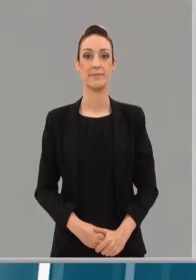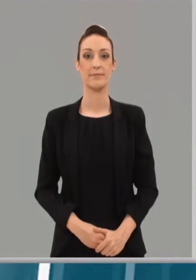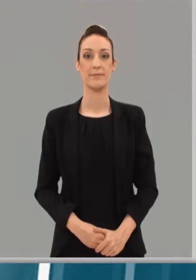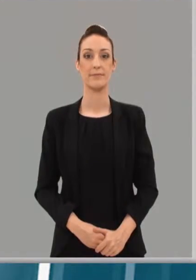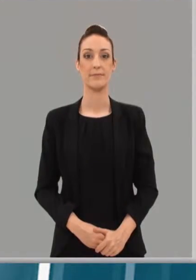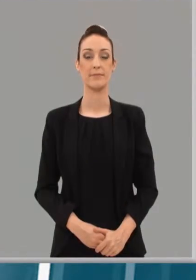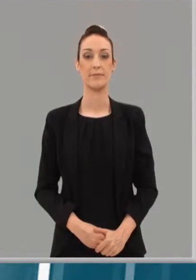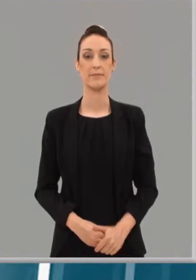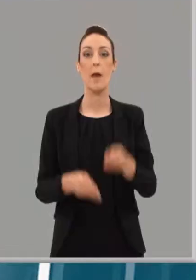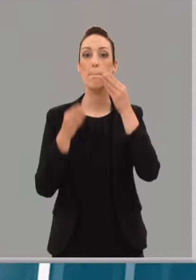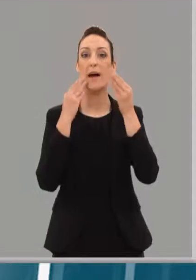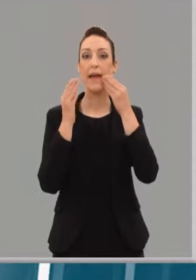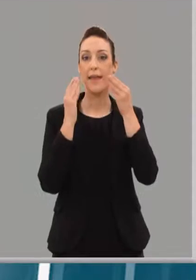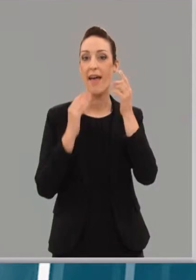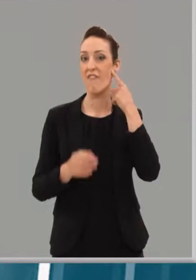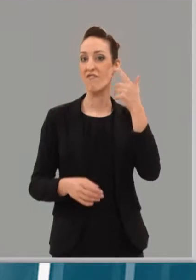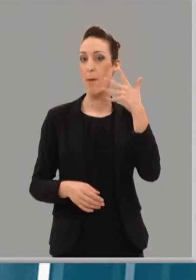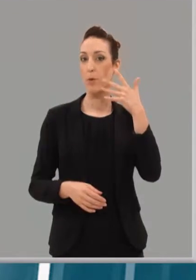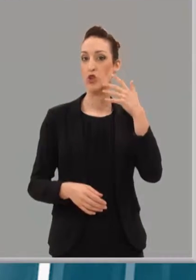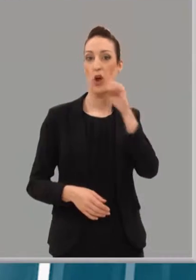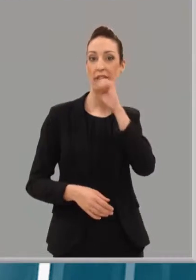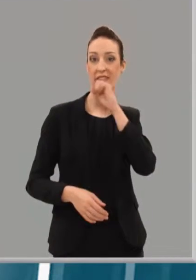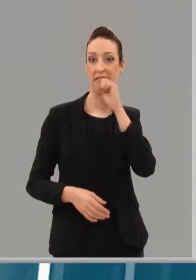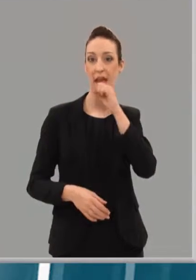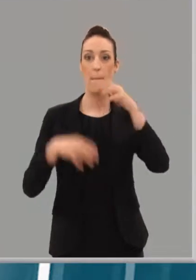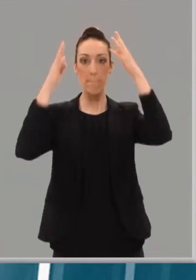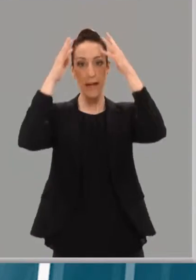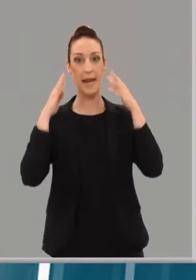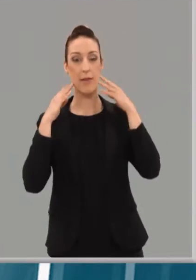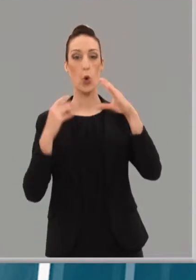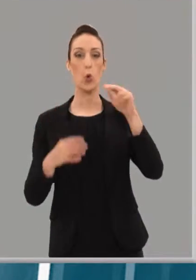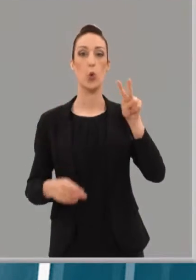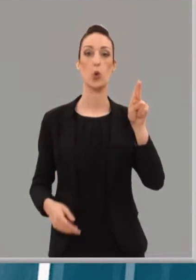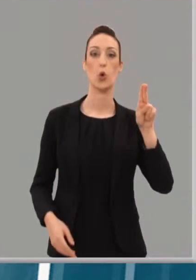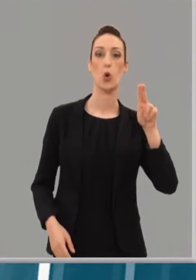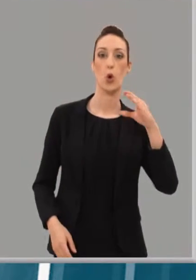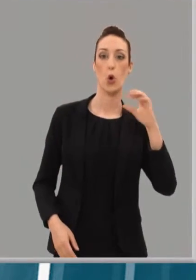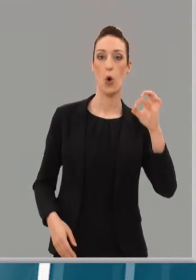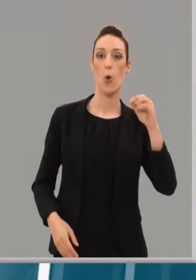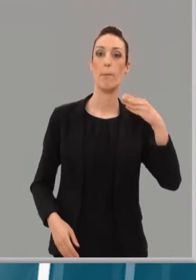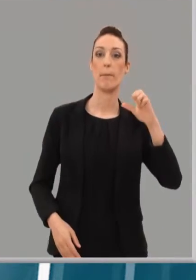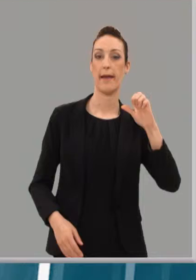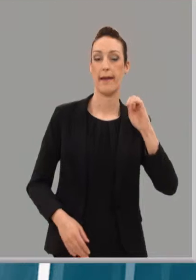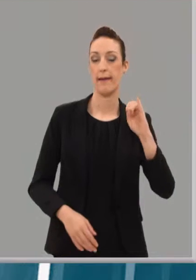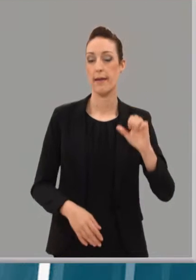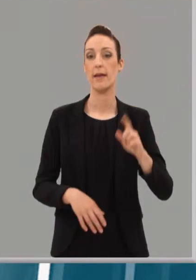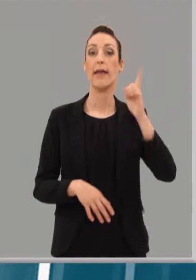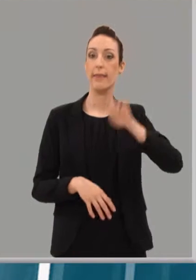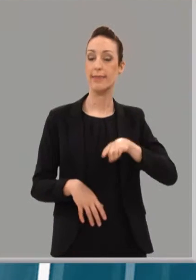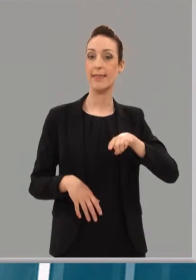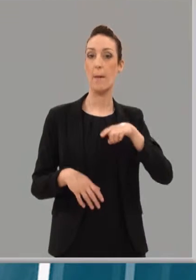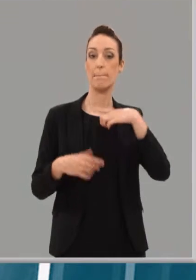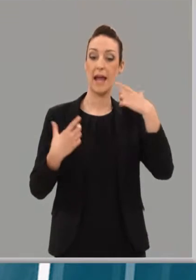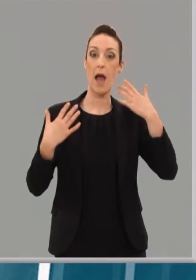El maquillaje de David Bowie, el peinado del Kurt Corbein y la vestimenta de Freddie Mercury en el